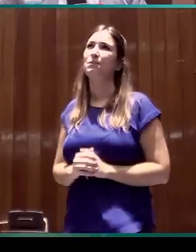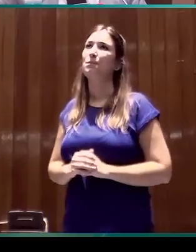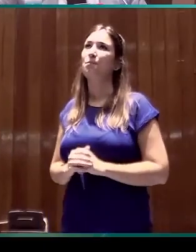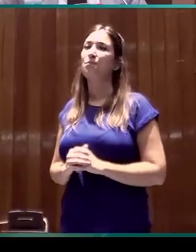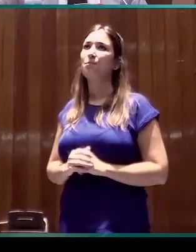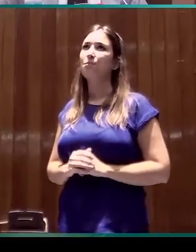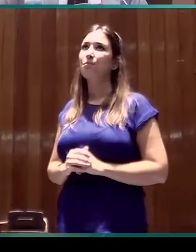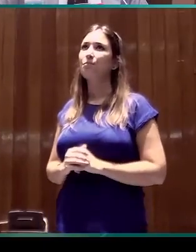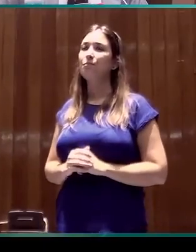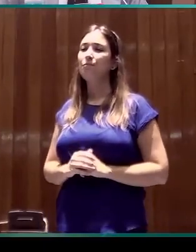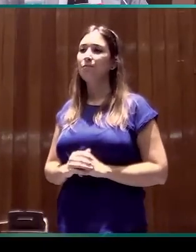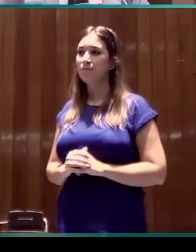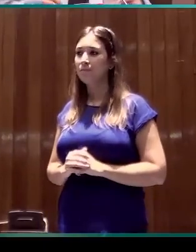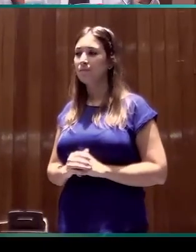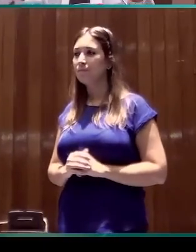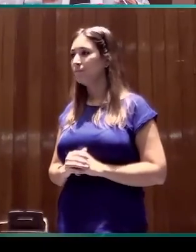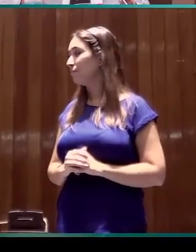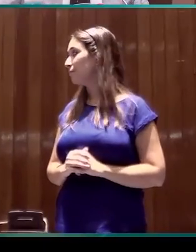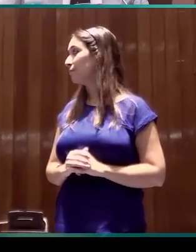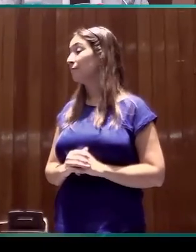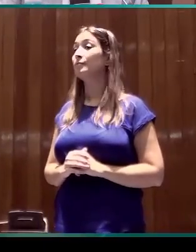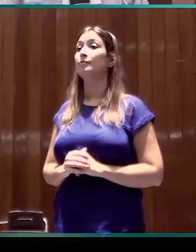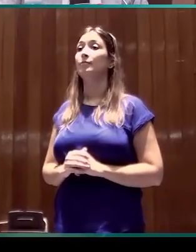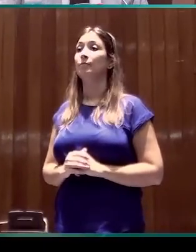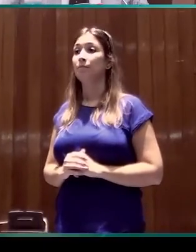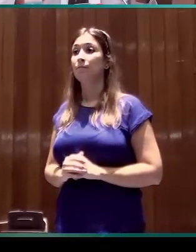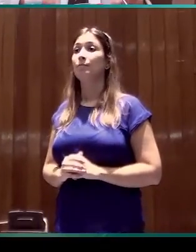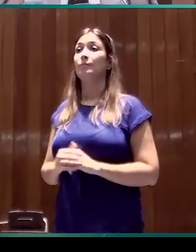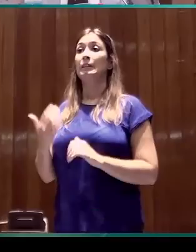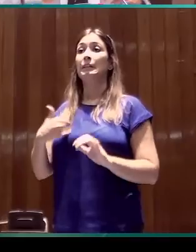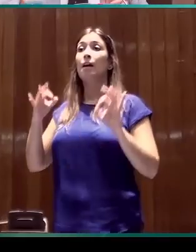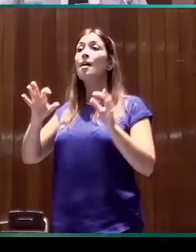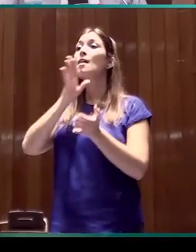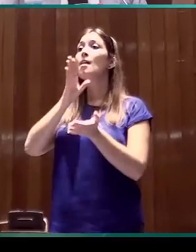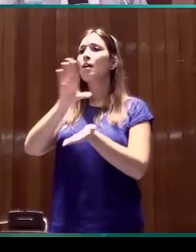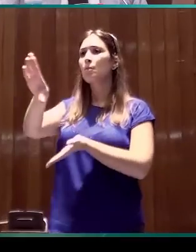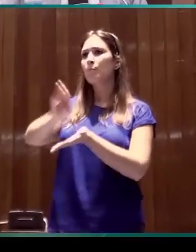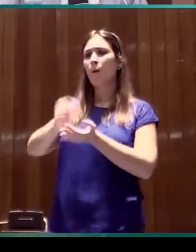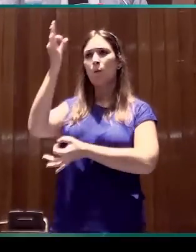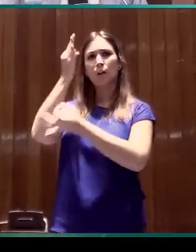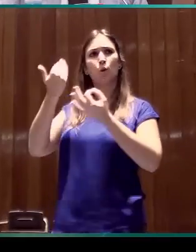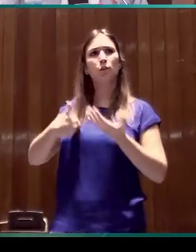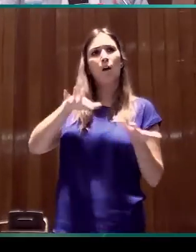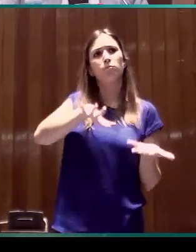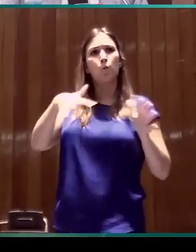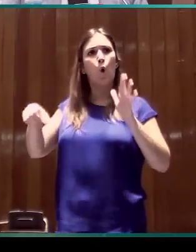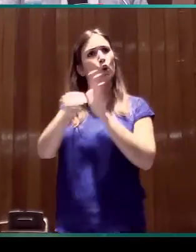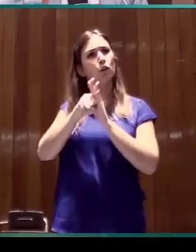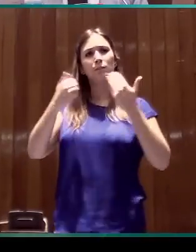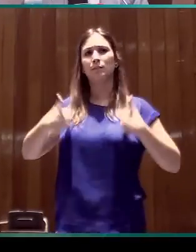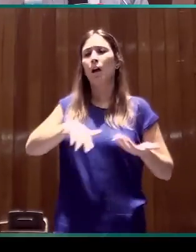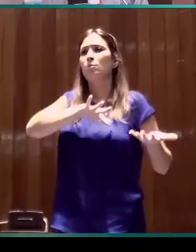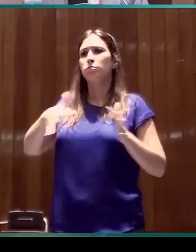herramienta. Y una vez tenemos los datos glosados, tenemos que saber, tenemos que